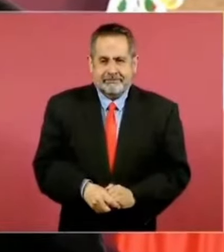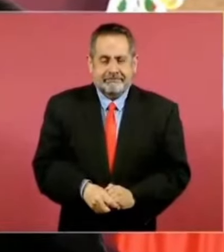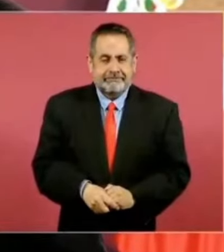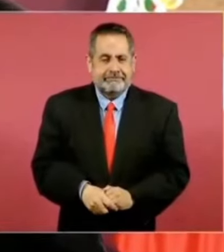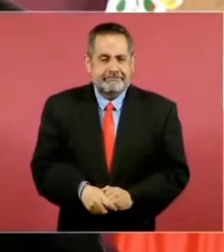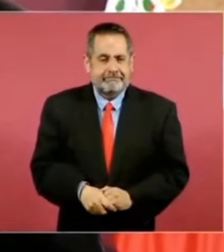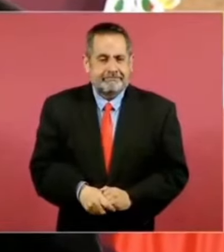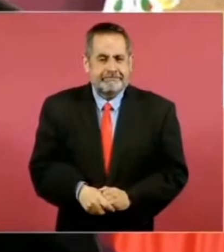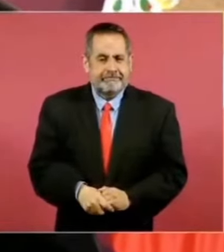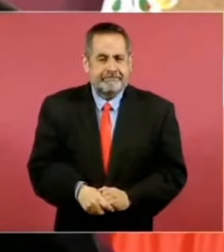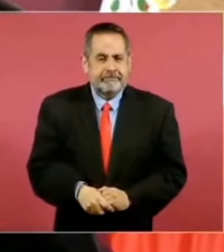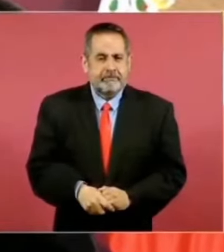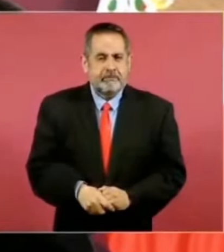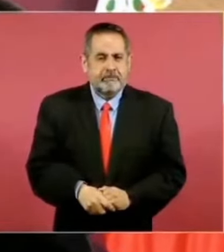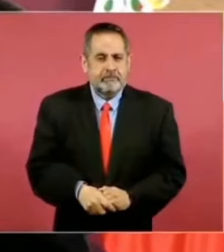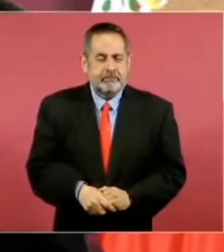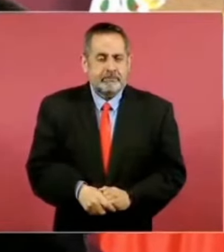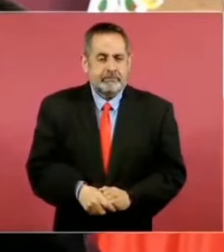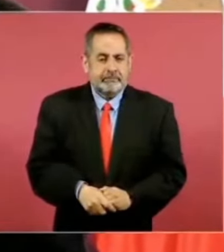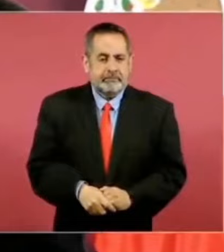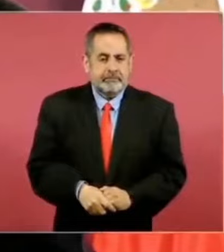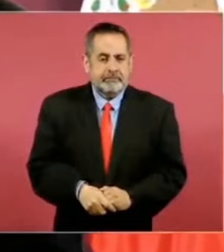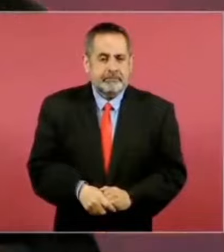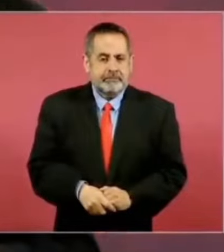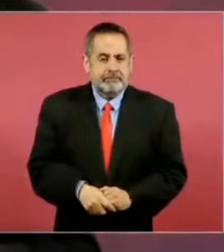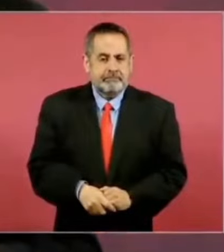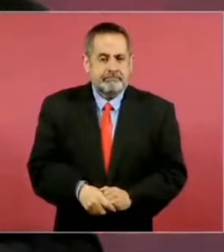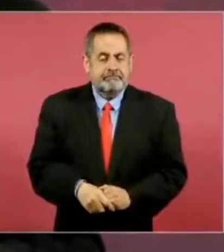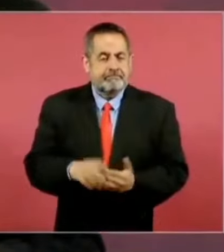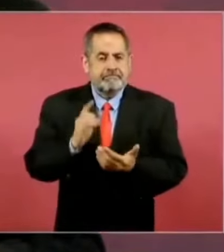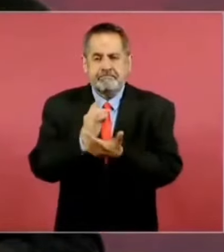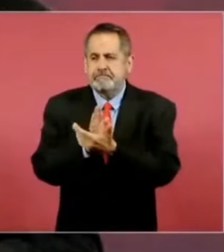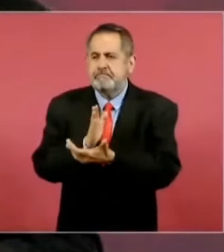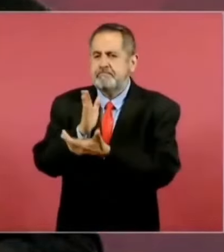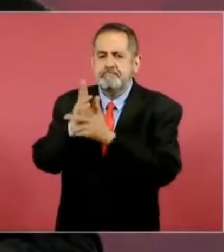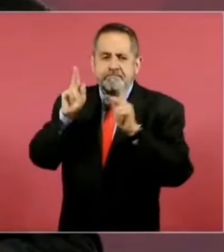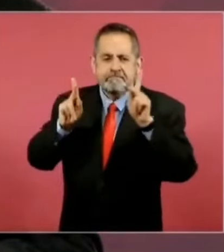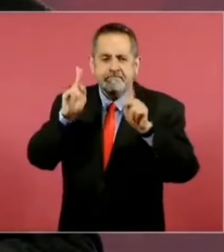solo la visita a la familia,